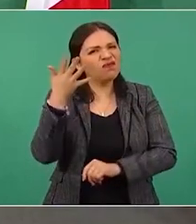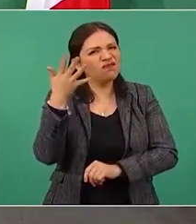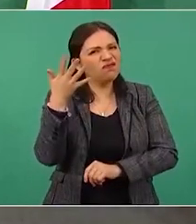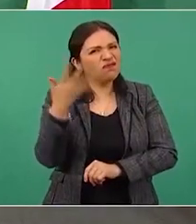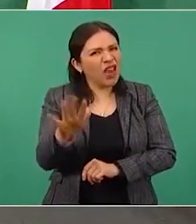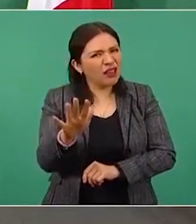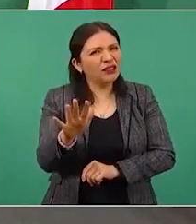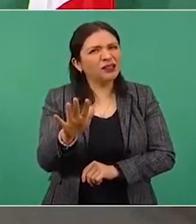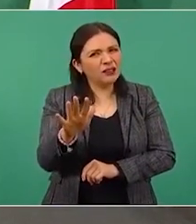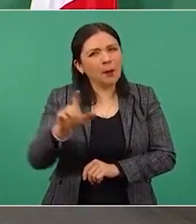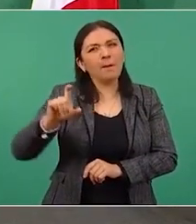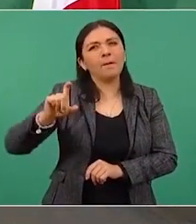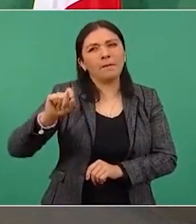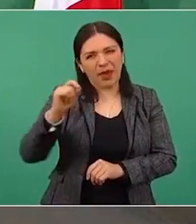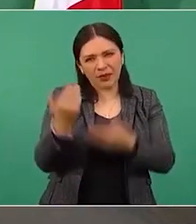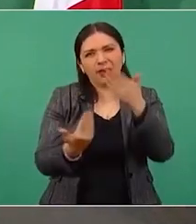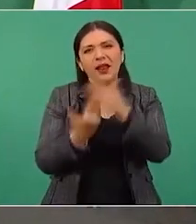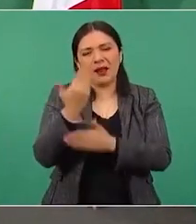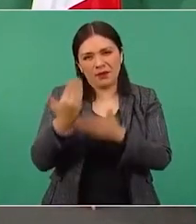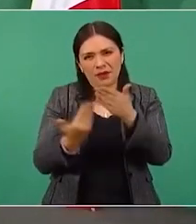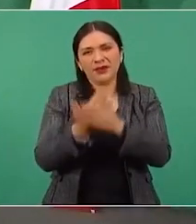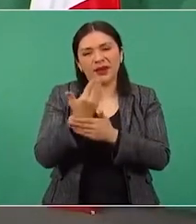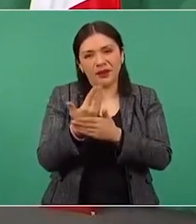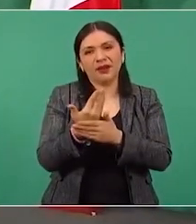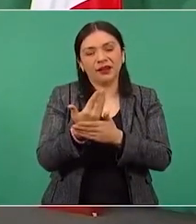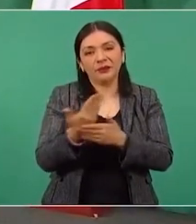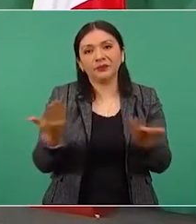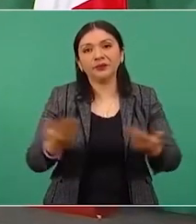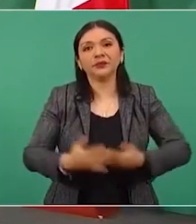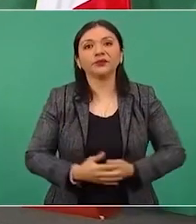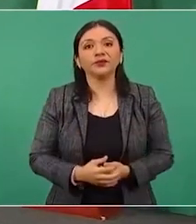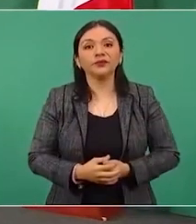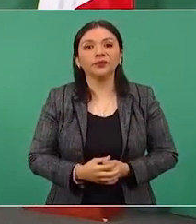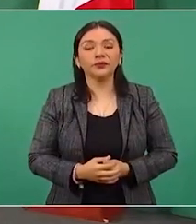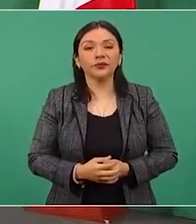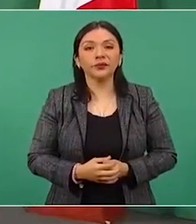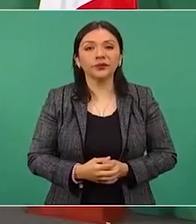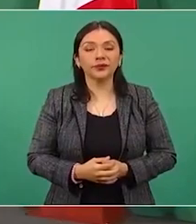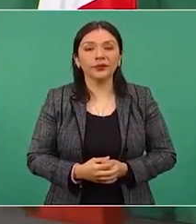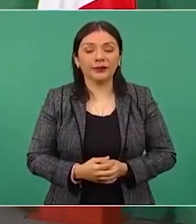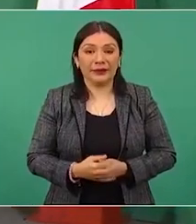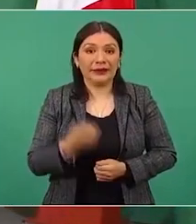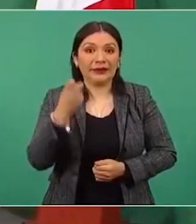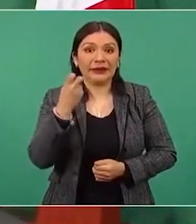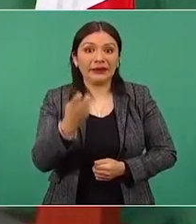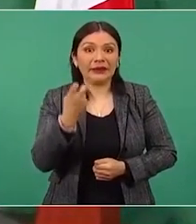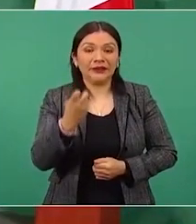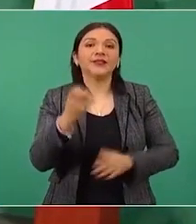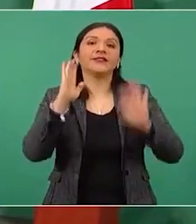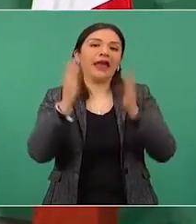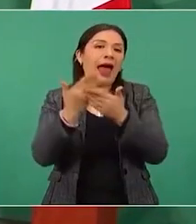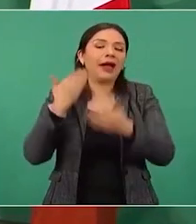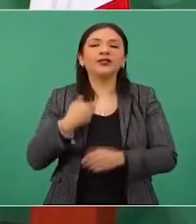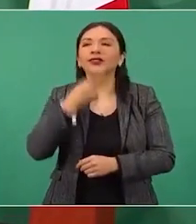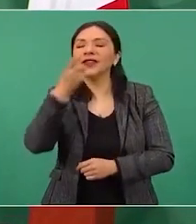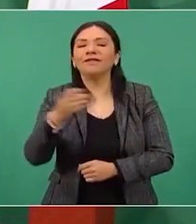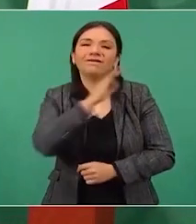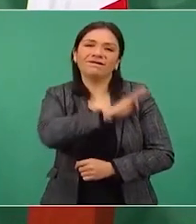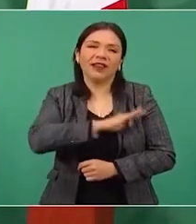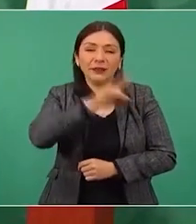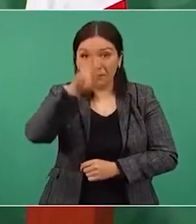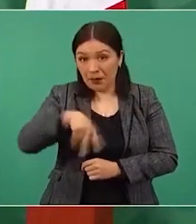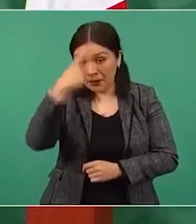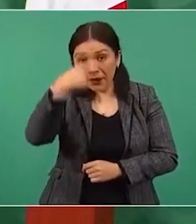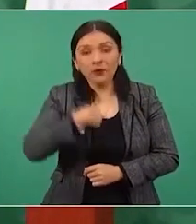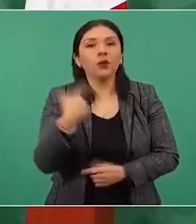20 de la mañana, de modo que ya lo felicité, me dio mucho gusto.